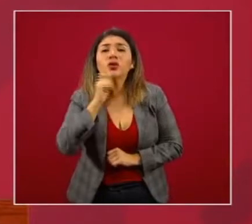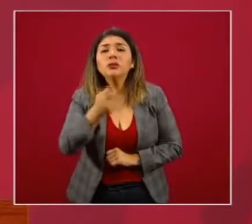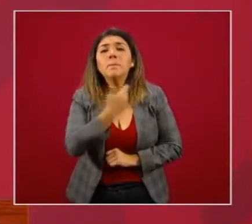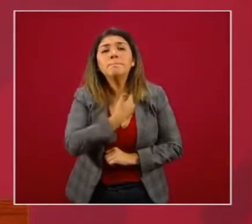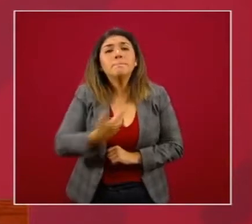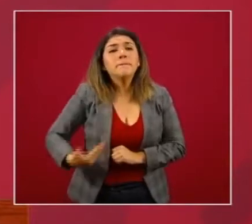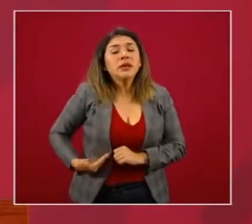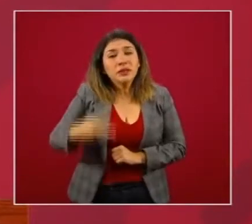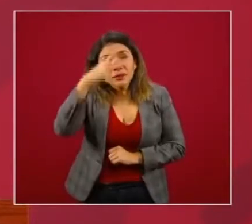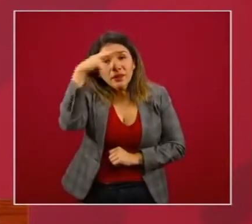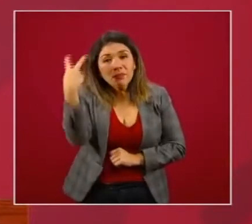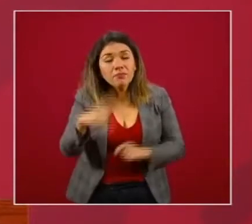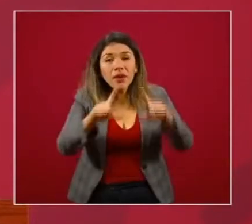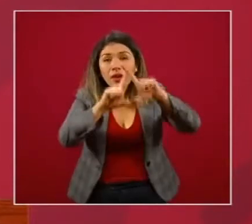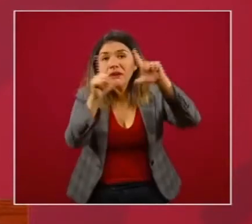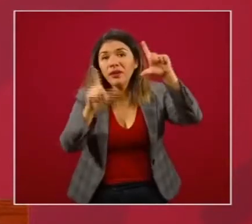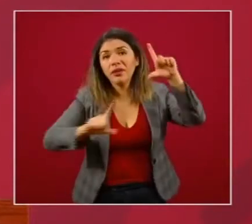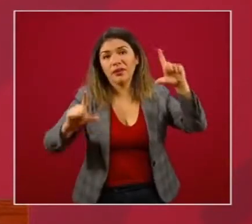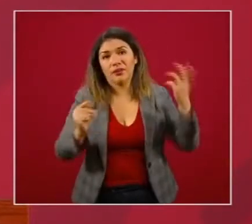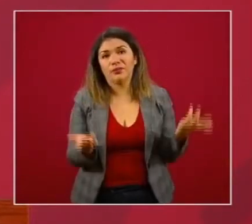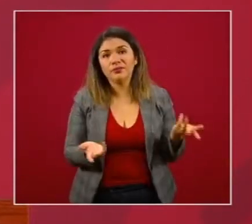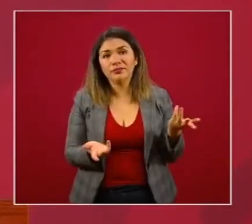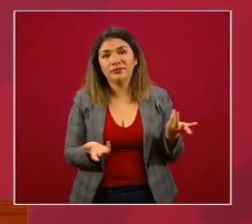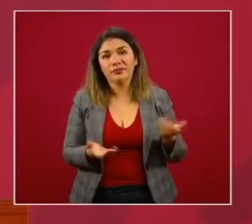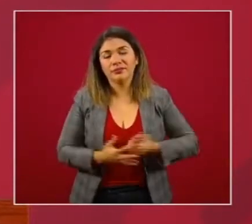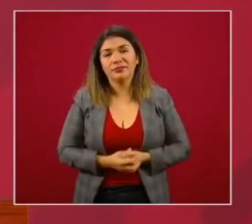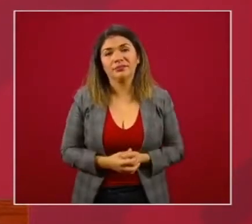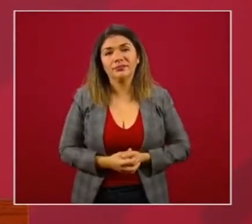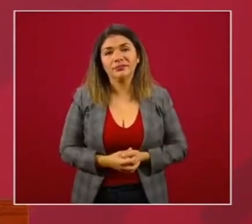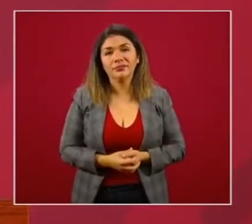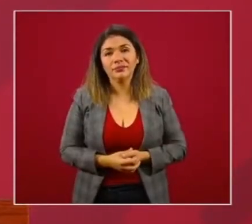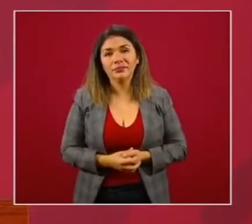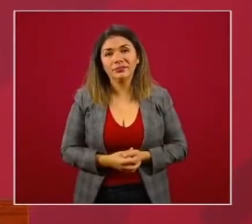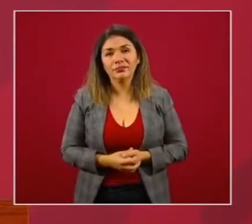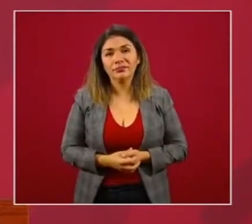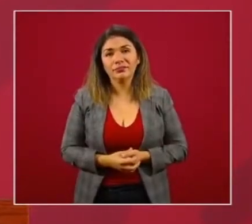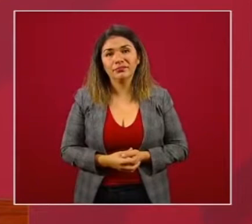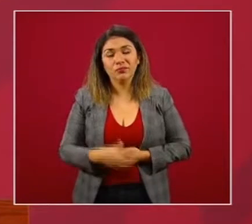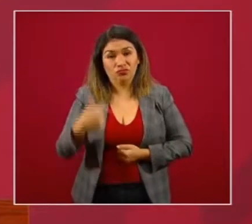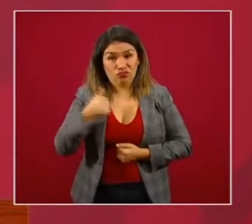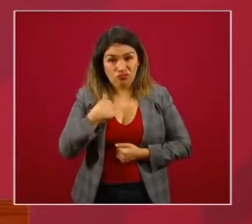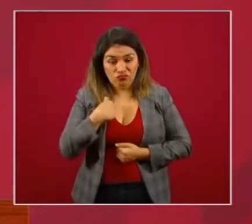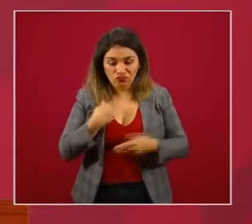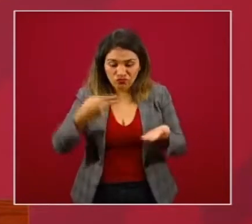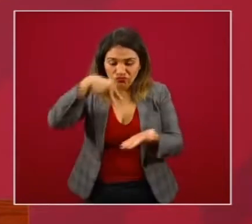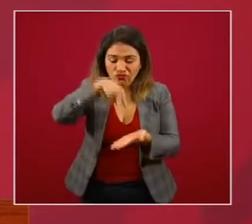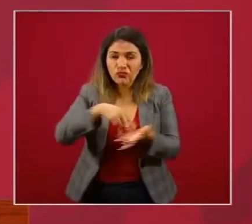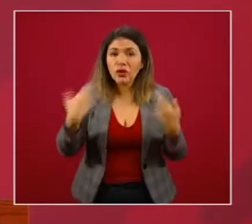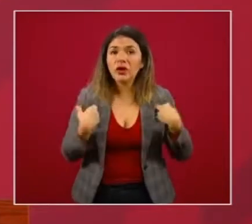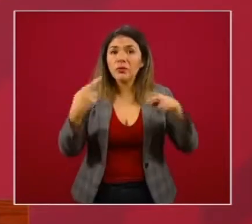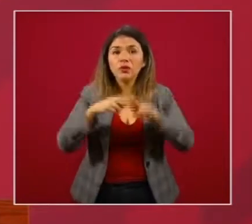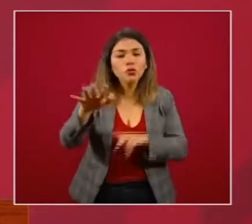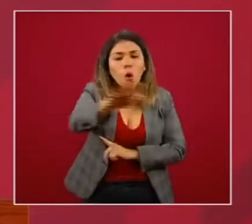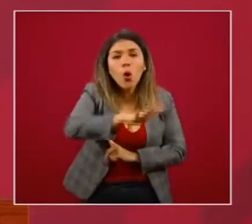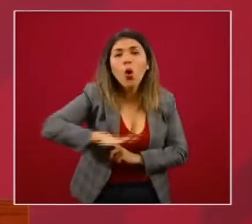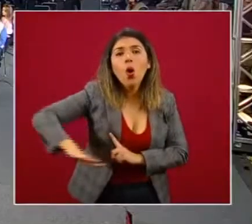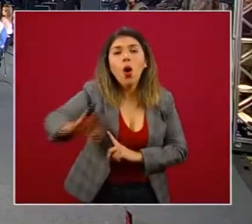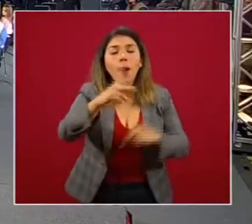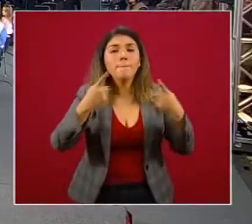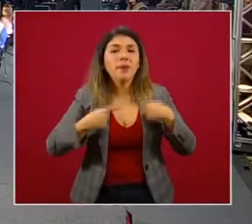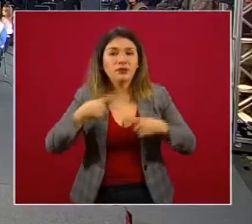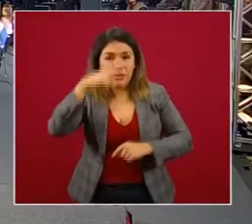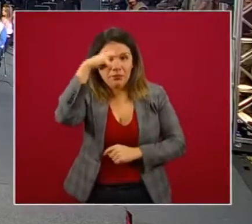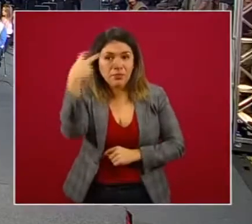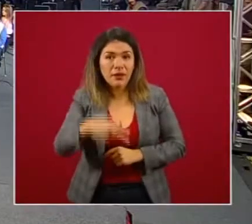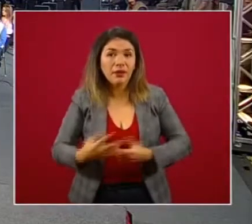La Secretaría de la Defensa Nacional ha atendido cerca de 300 pacientes en los hospitales militares convertidos para la atención de pacientes